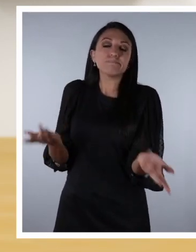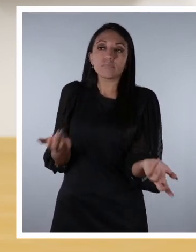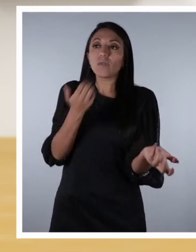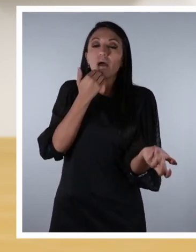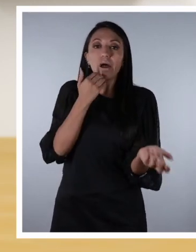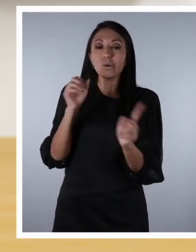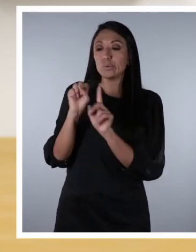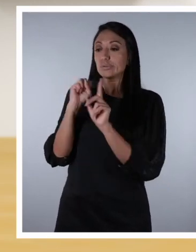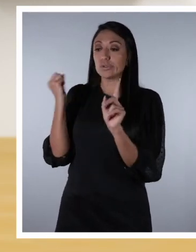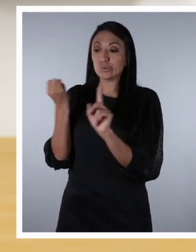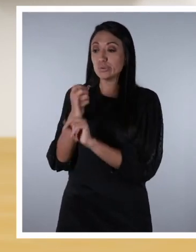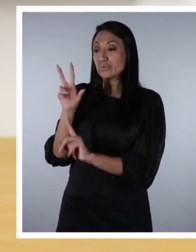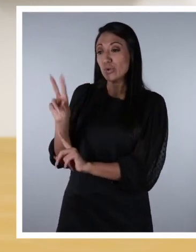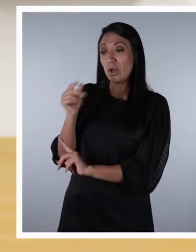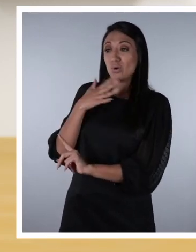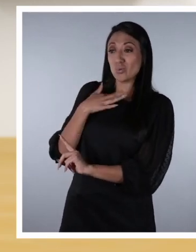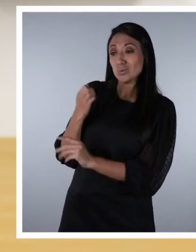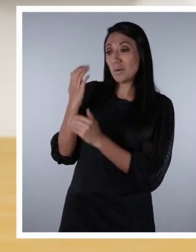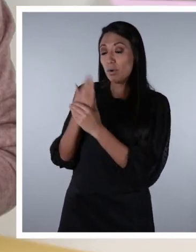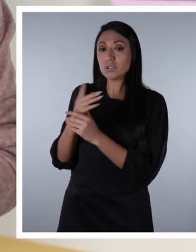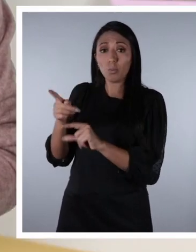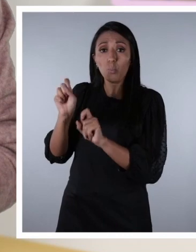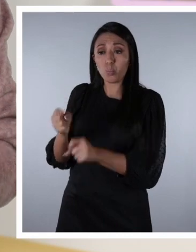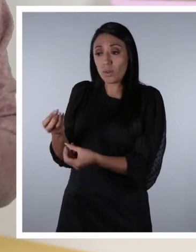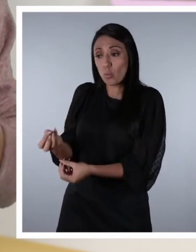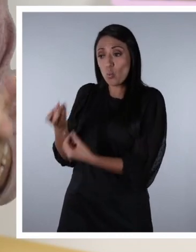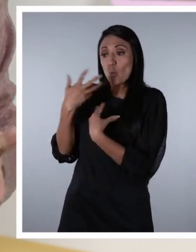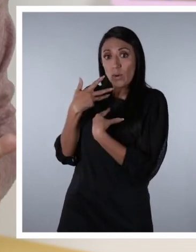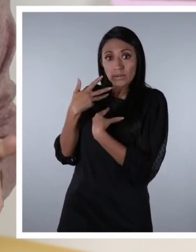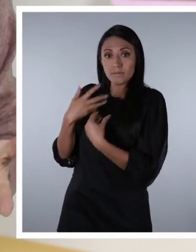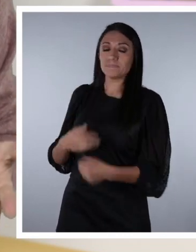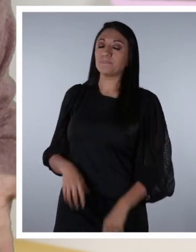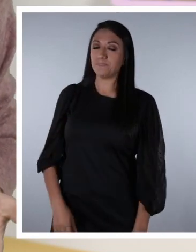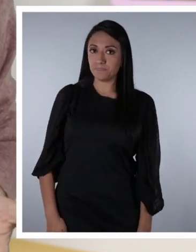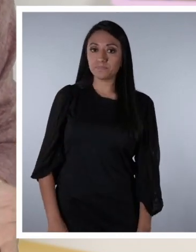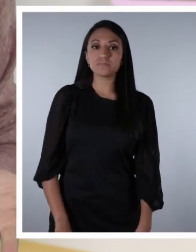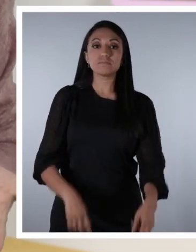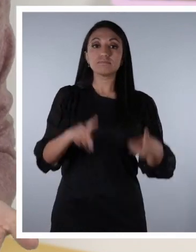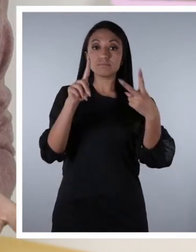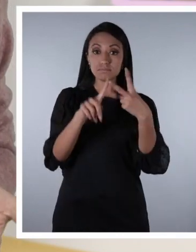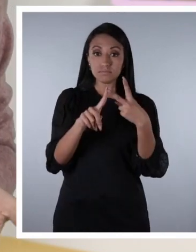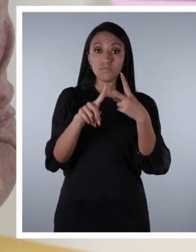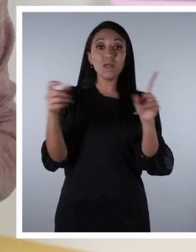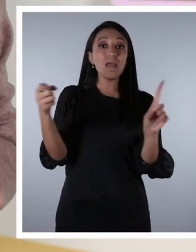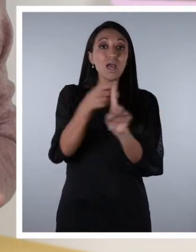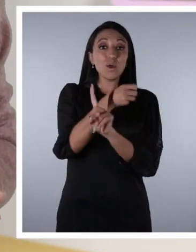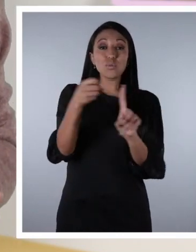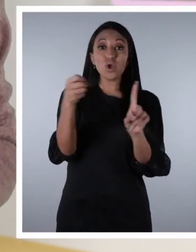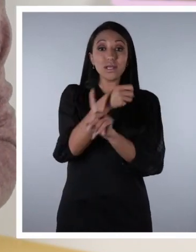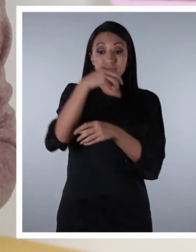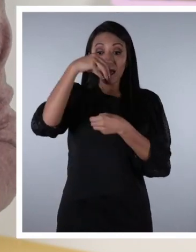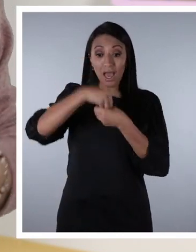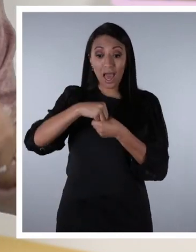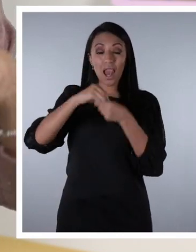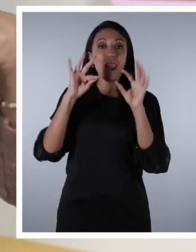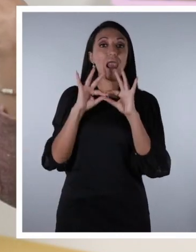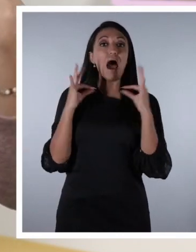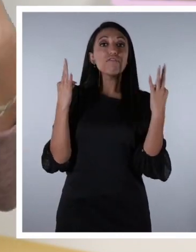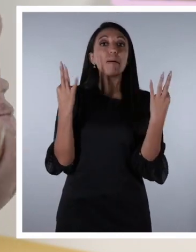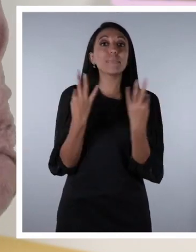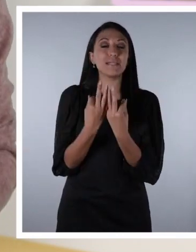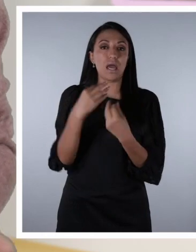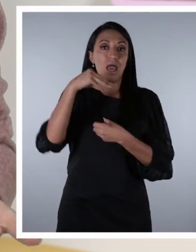situaciones que los incomodan o les hieren. La violencia intrafamiliar son actos de violencia